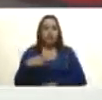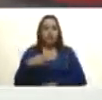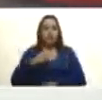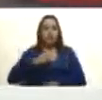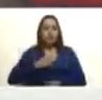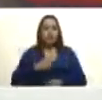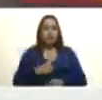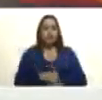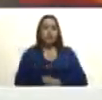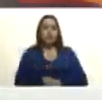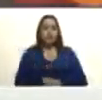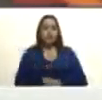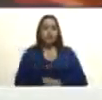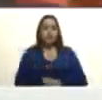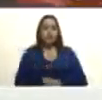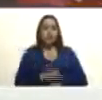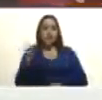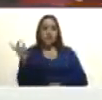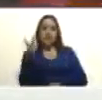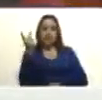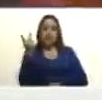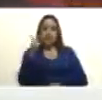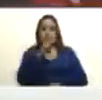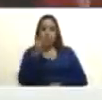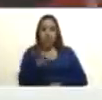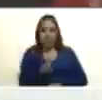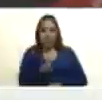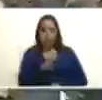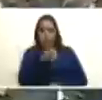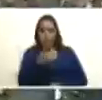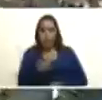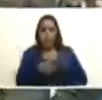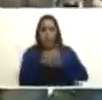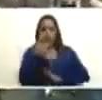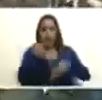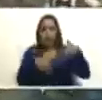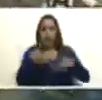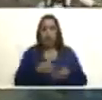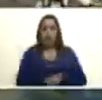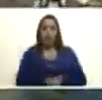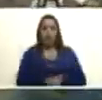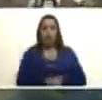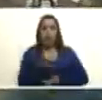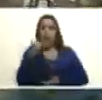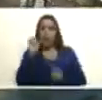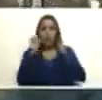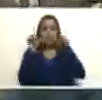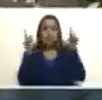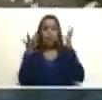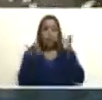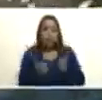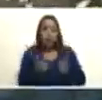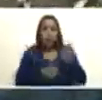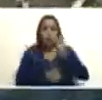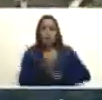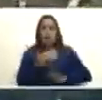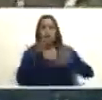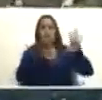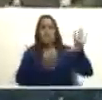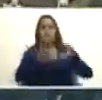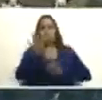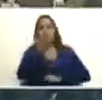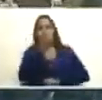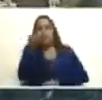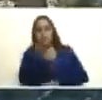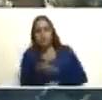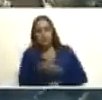la segunda pregunta más votada en aquellos márgenes impresionantes de más del 95%